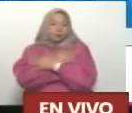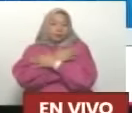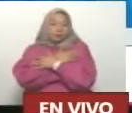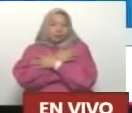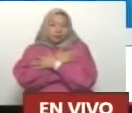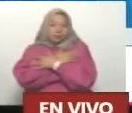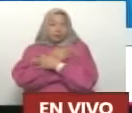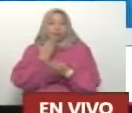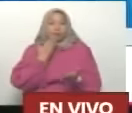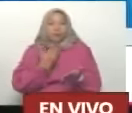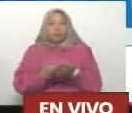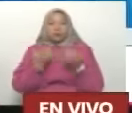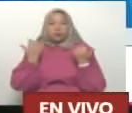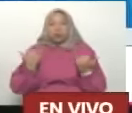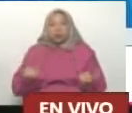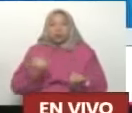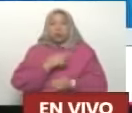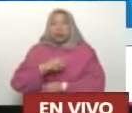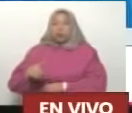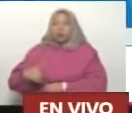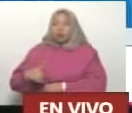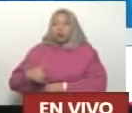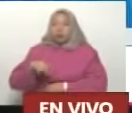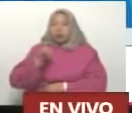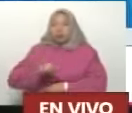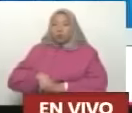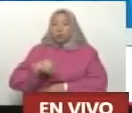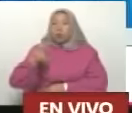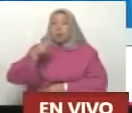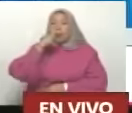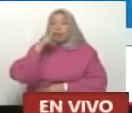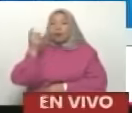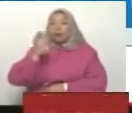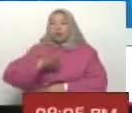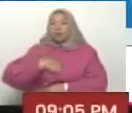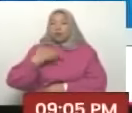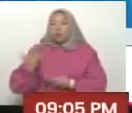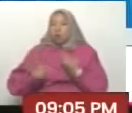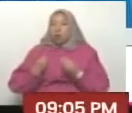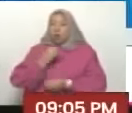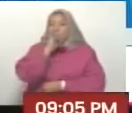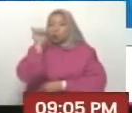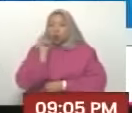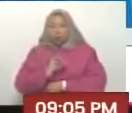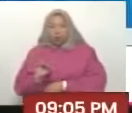Varias obras para el Zulia. Si no fuera por Maduro, ¿quién le construye obras al Zulia?